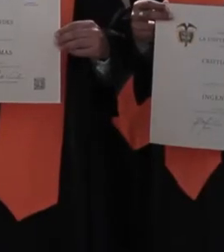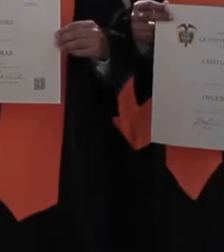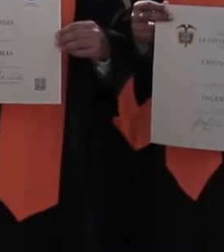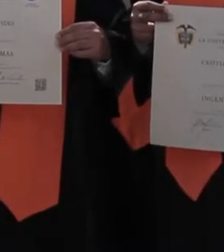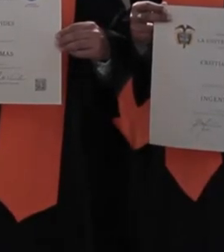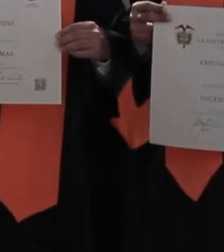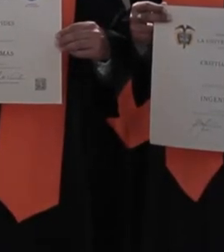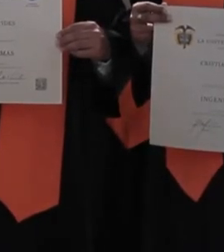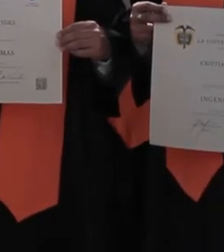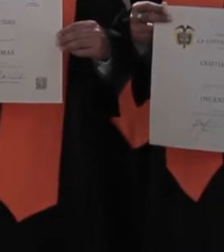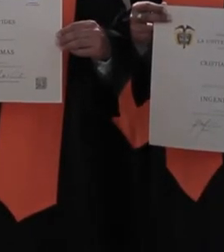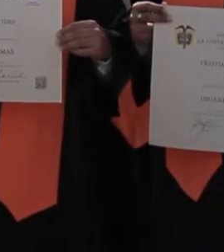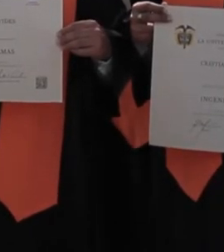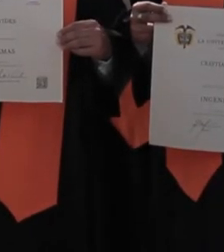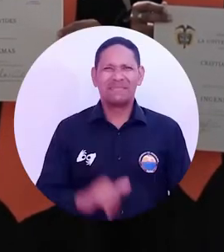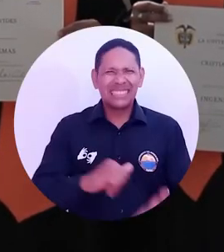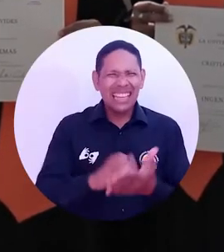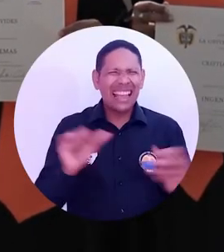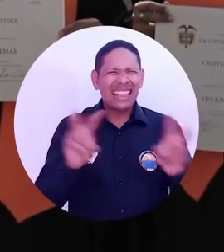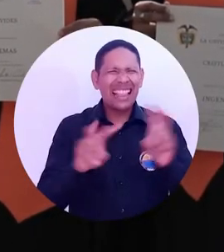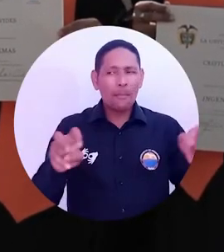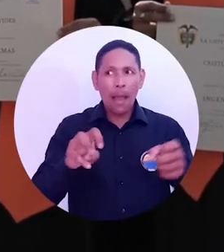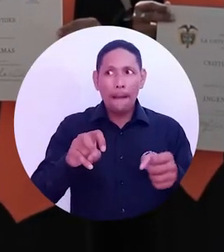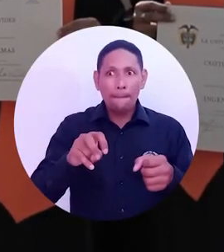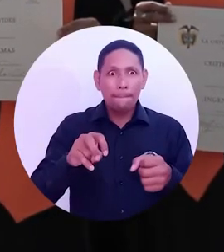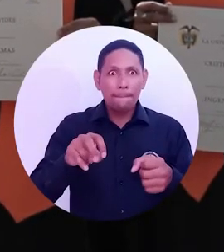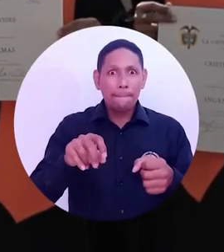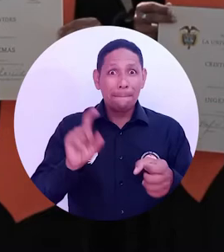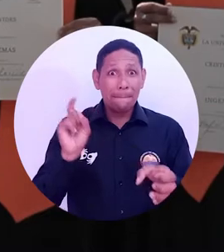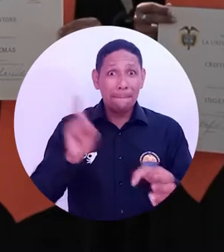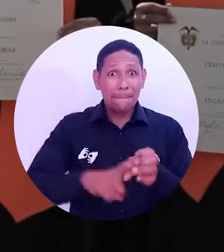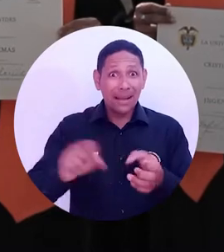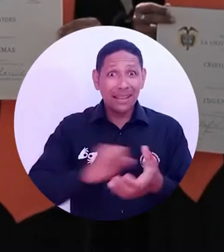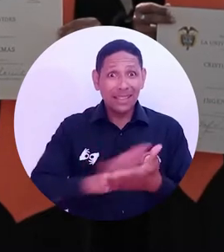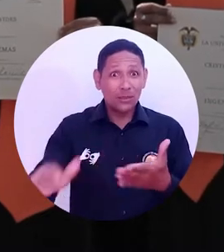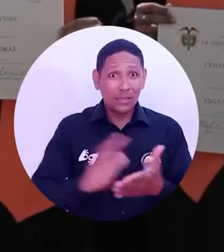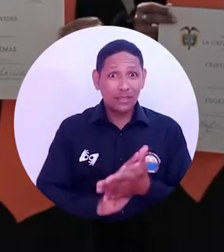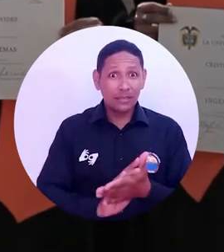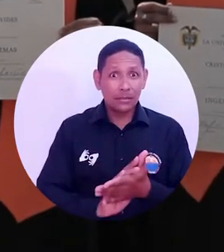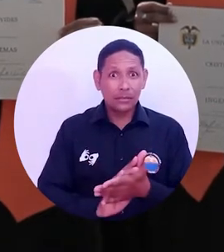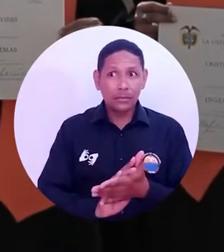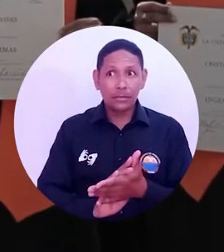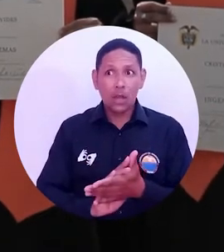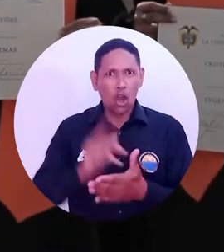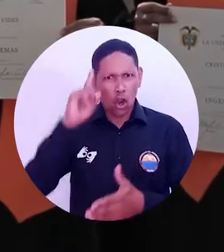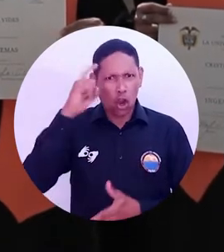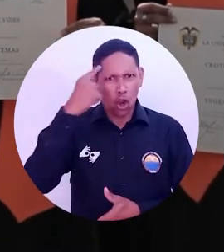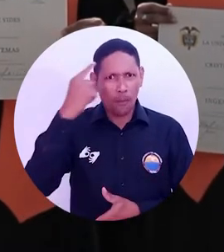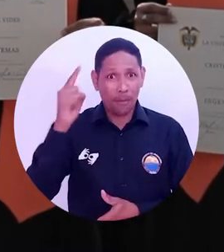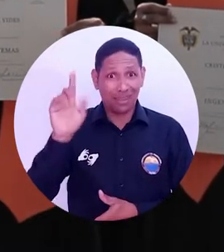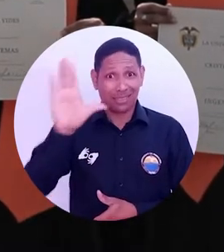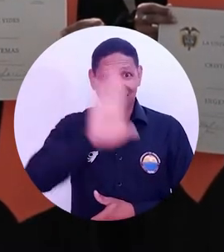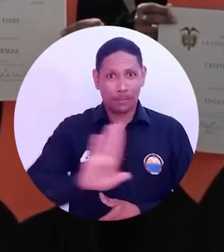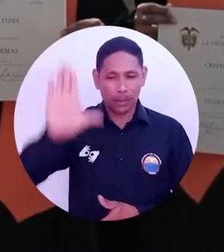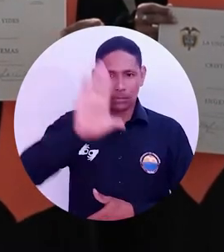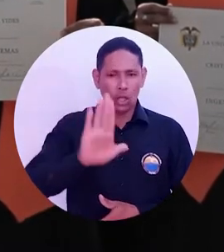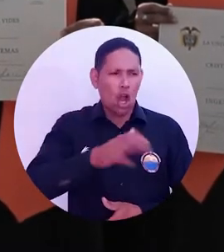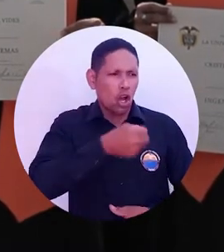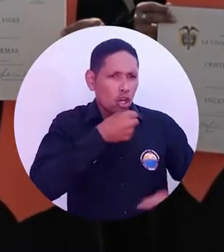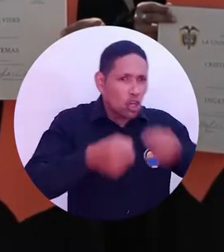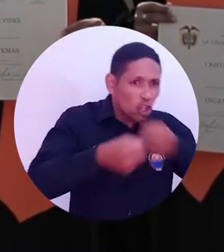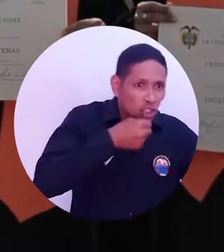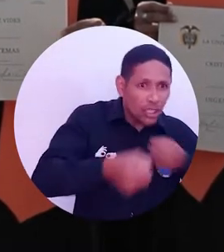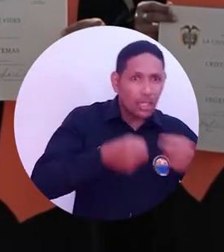Ante el panorama de la matrícula cero y la responsabilidad del departamento en este proceso, se desarrolló un encuentro con periodistas y medios de